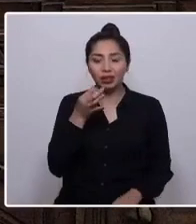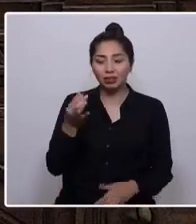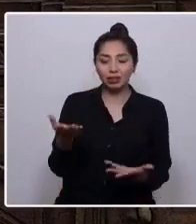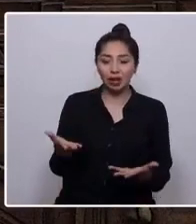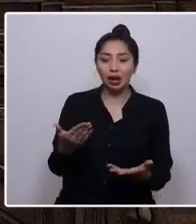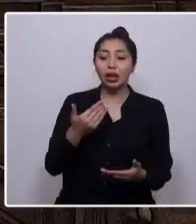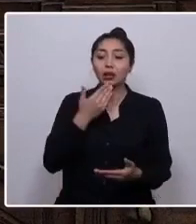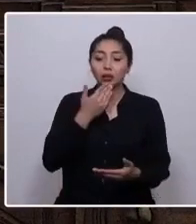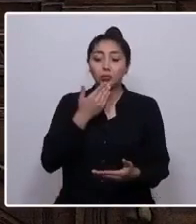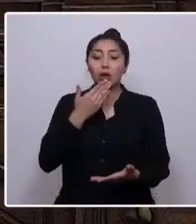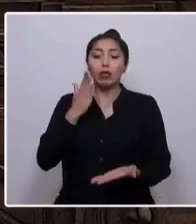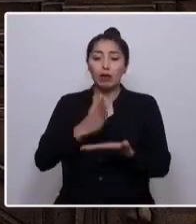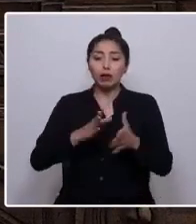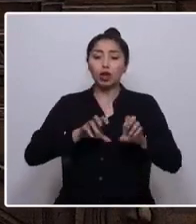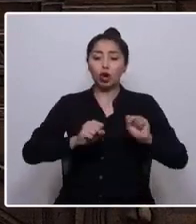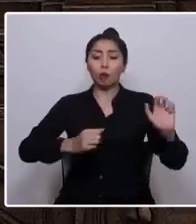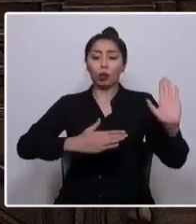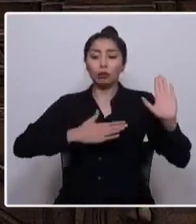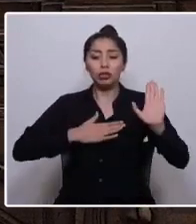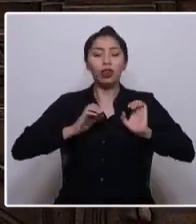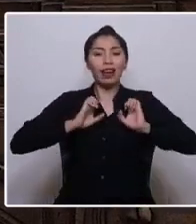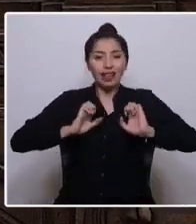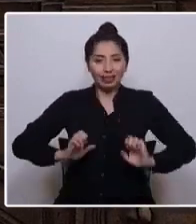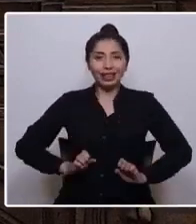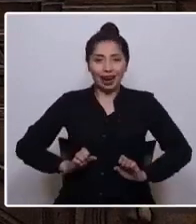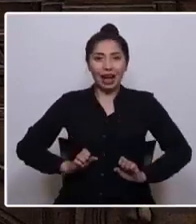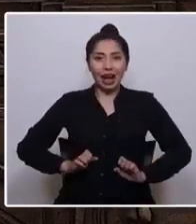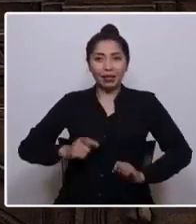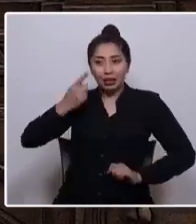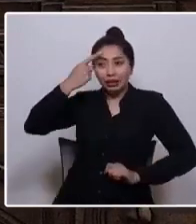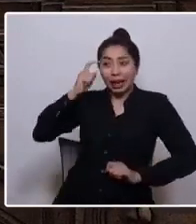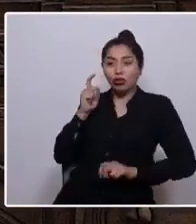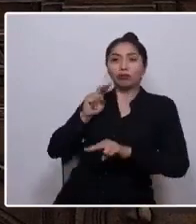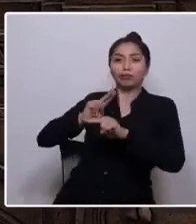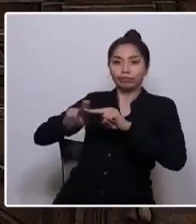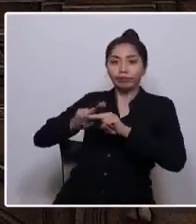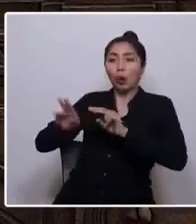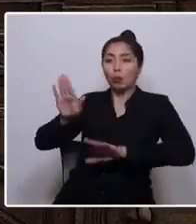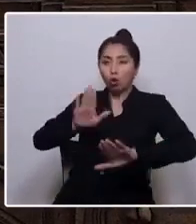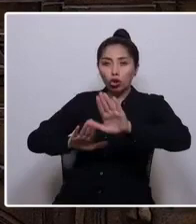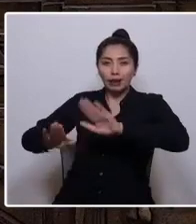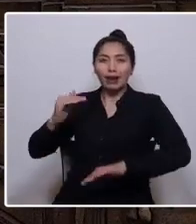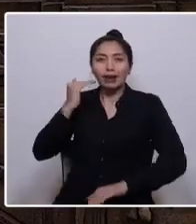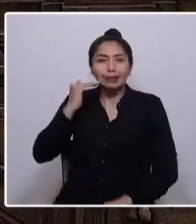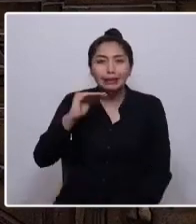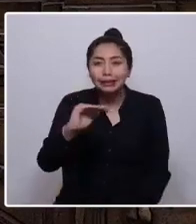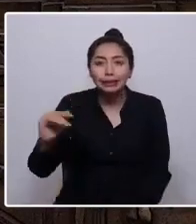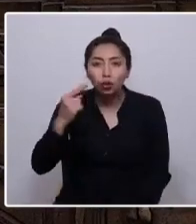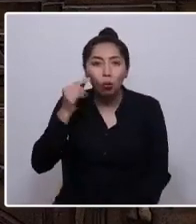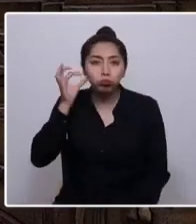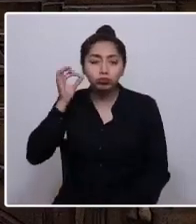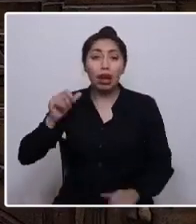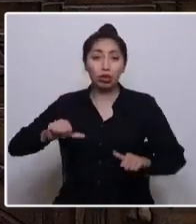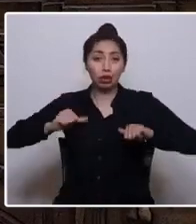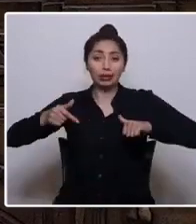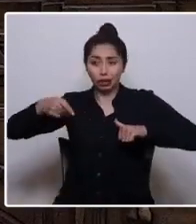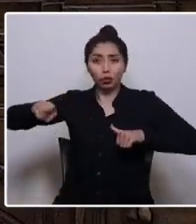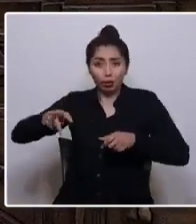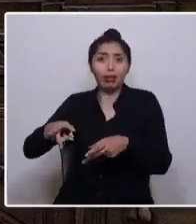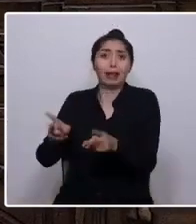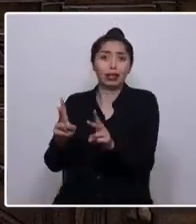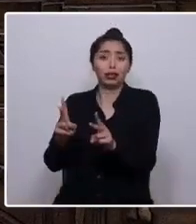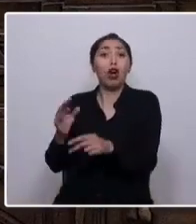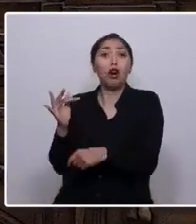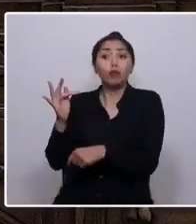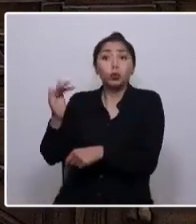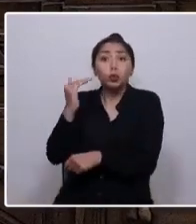ético de reparación que proteja y reconozca como sujetos de derecho a las niñas, niños y adolescentes. El futuro de los niños